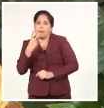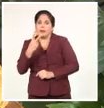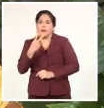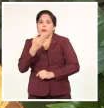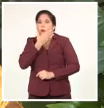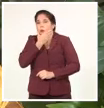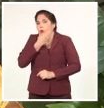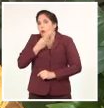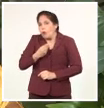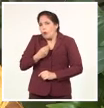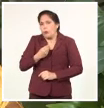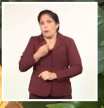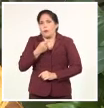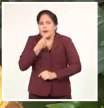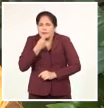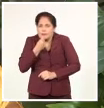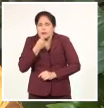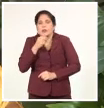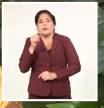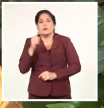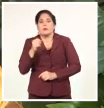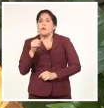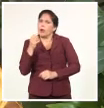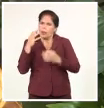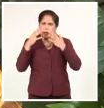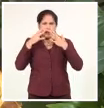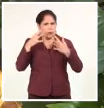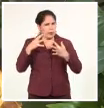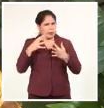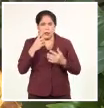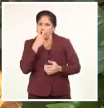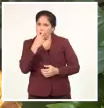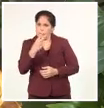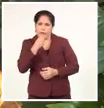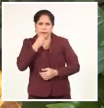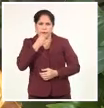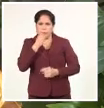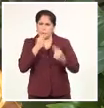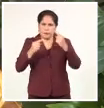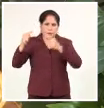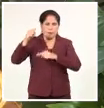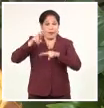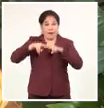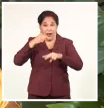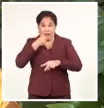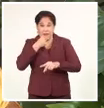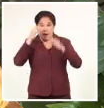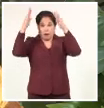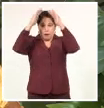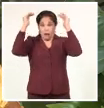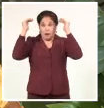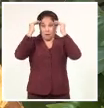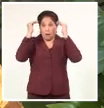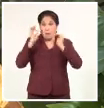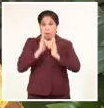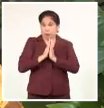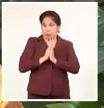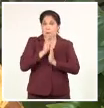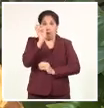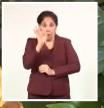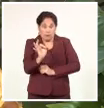edad y es muy importante esa atención, teniendo en cuenta que se trata de una población que